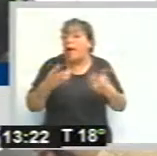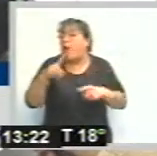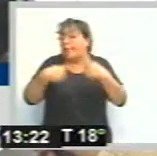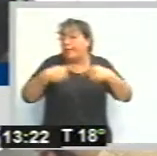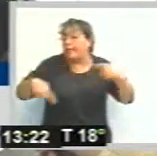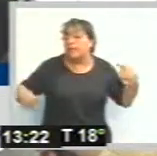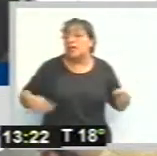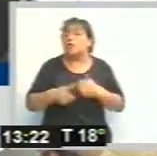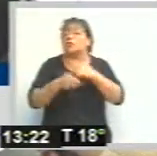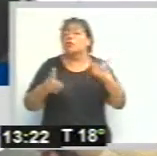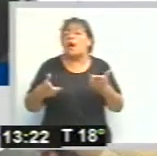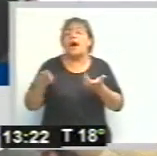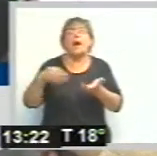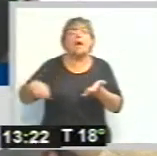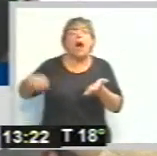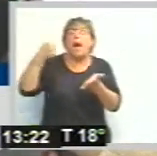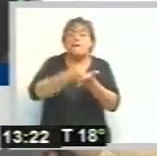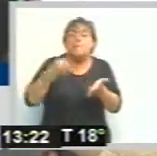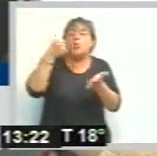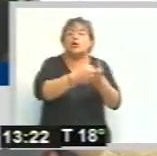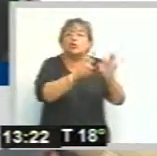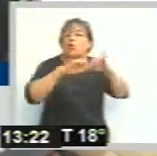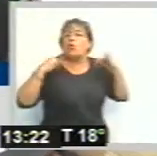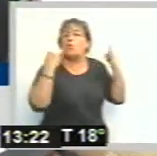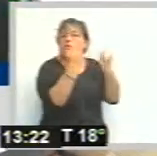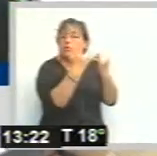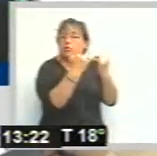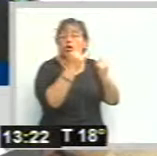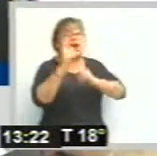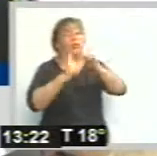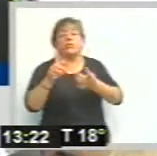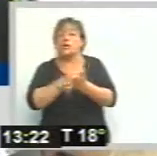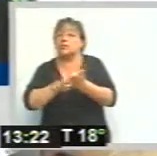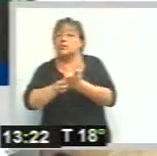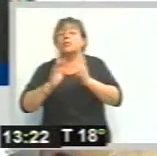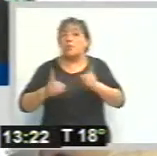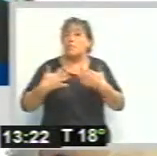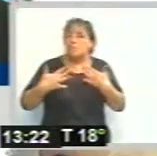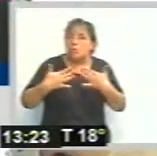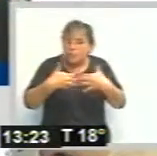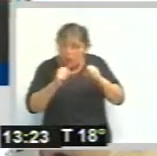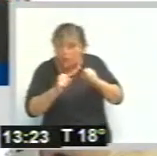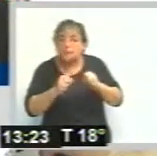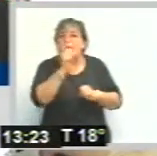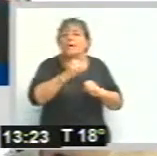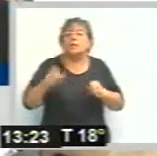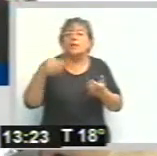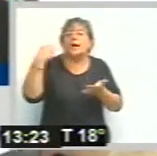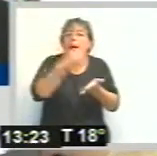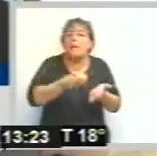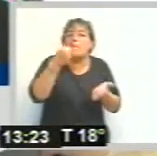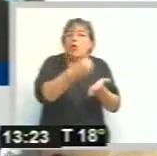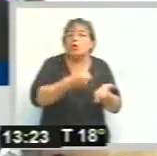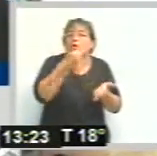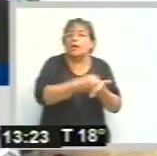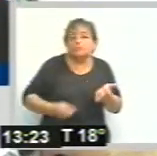no tienen completos los aportes. En un caso extremo, vamos a encontrar inclusive personas que no tienen ningún aporte, o por la propia